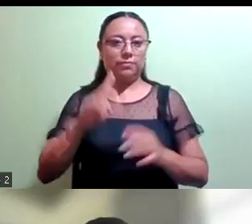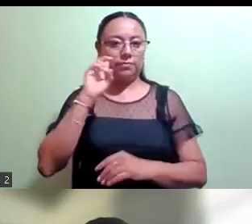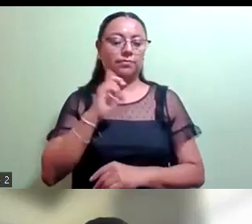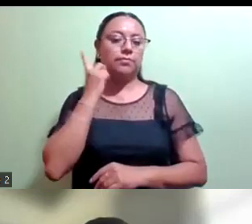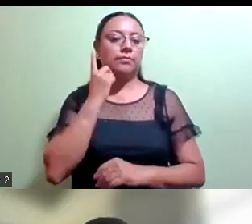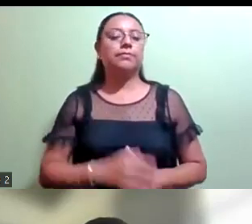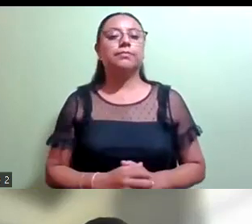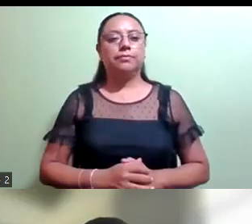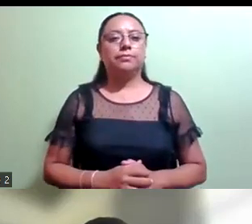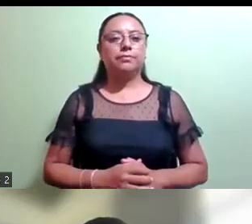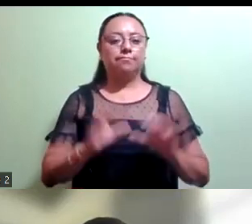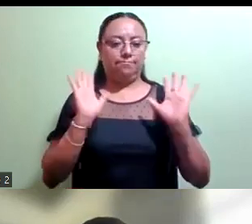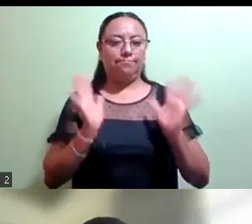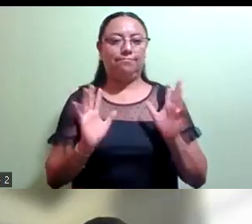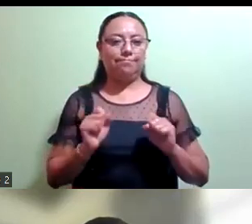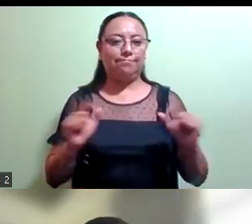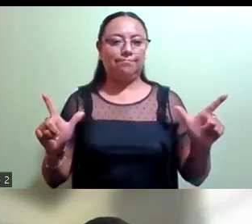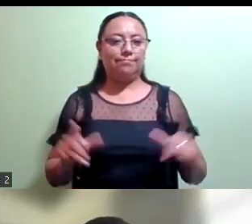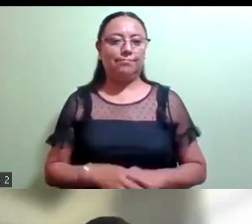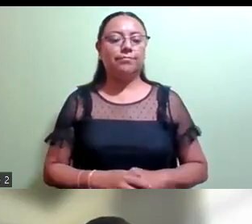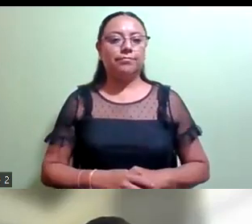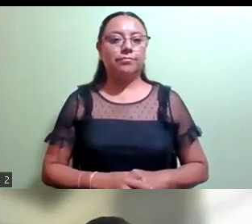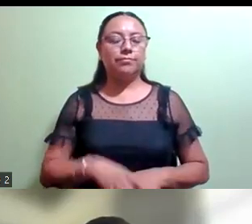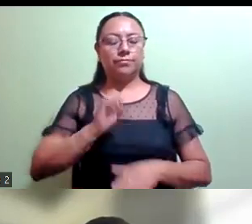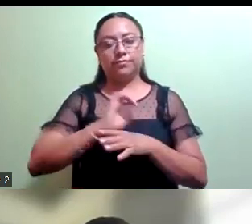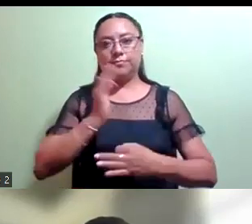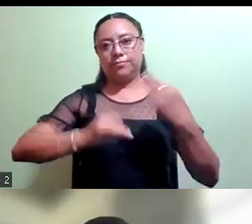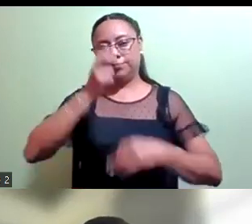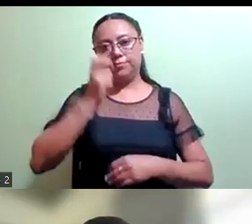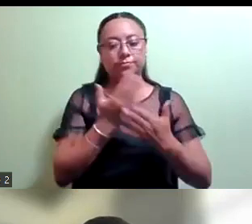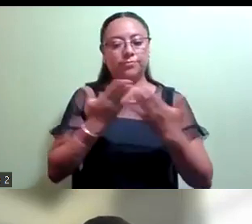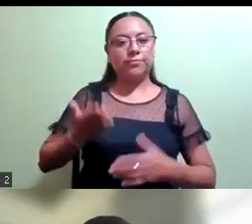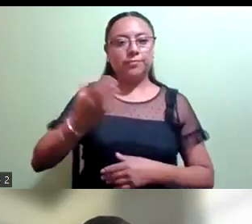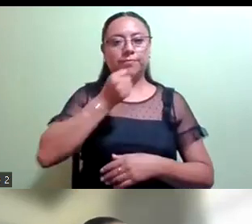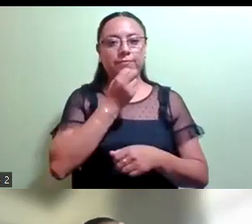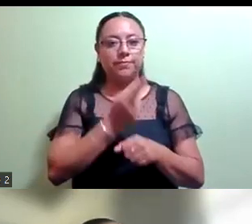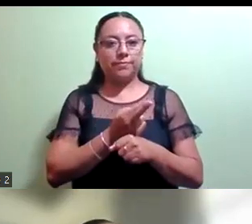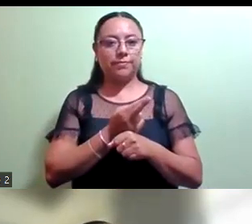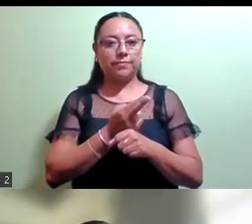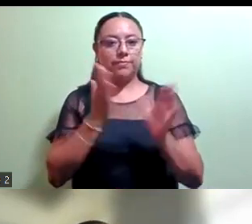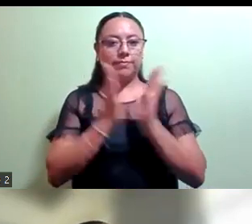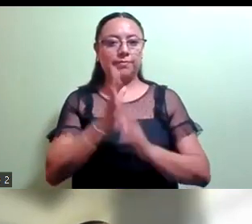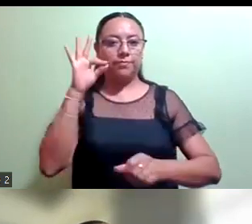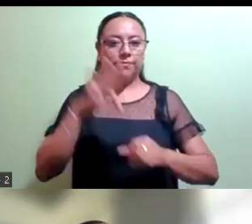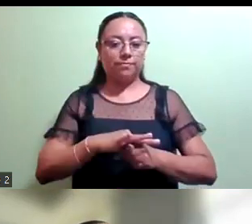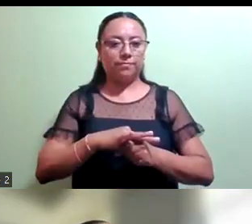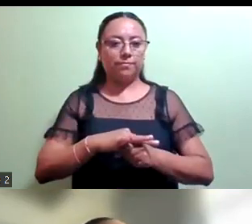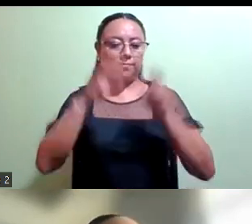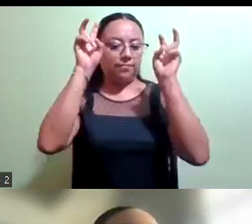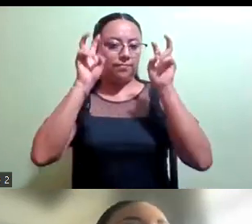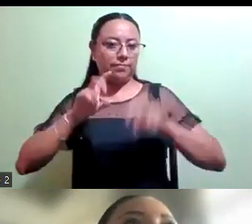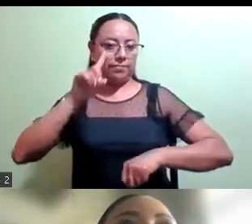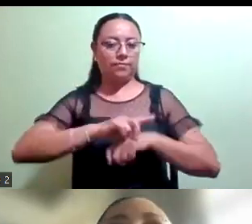Gracias, ya está lista. En razón de mantener yo se solicita al secretario someter a votación el orden del día de la sesión